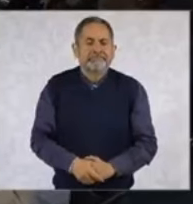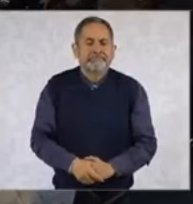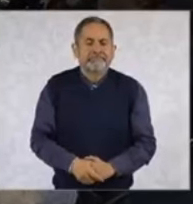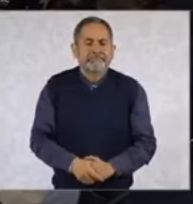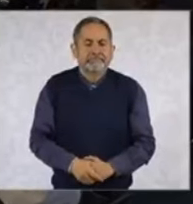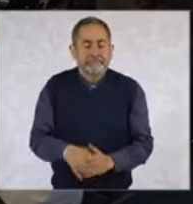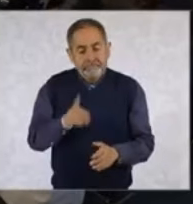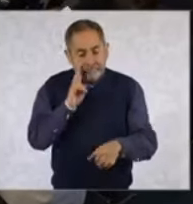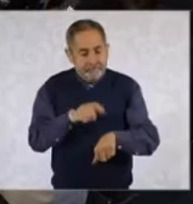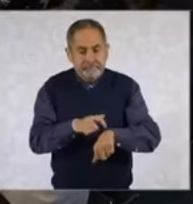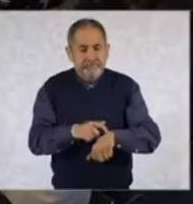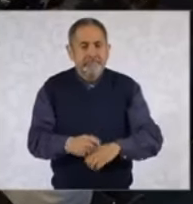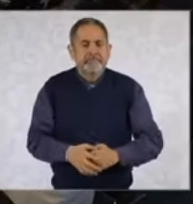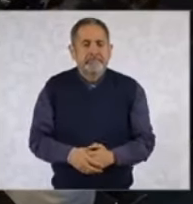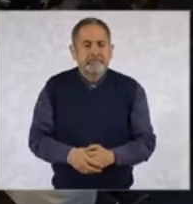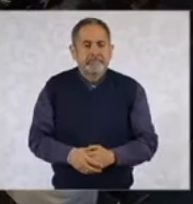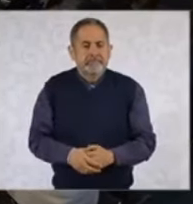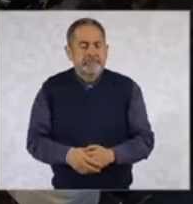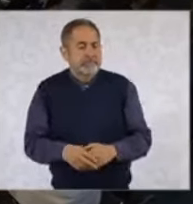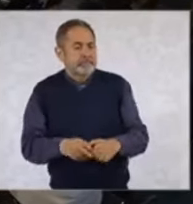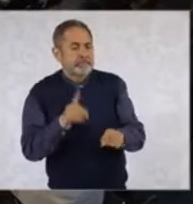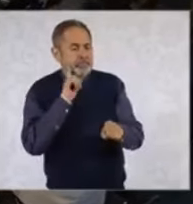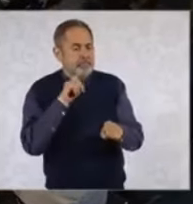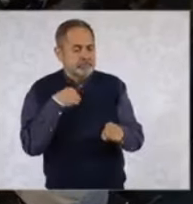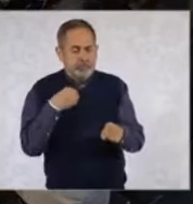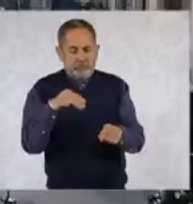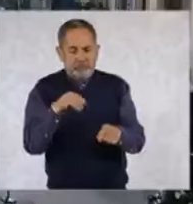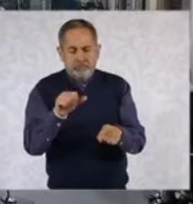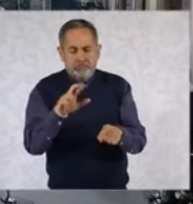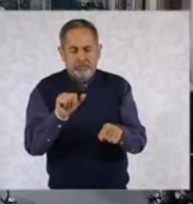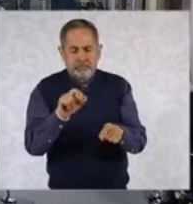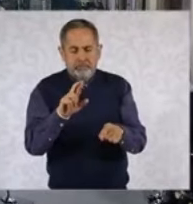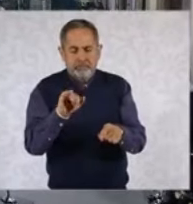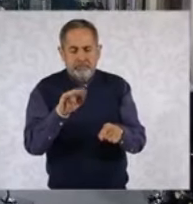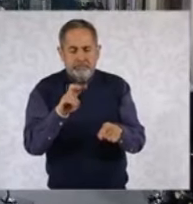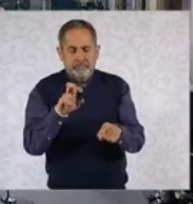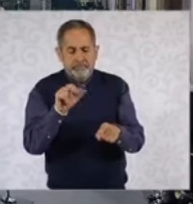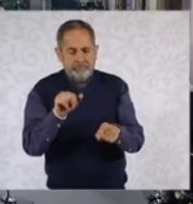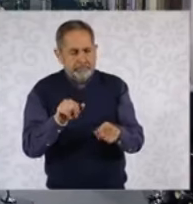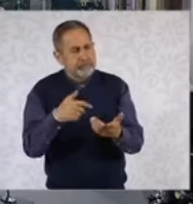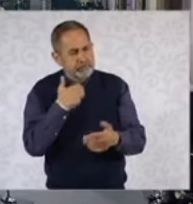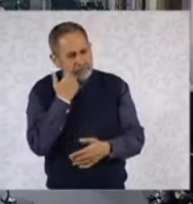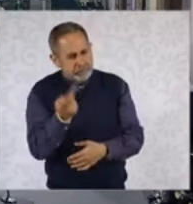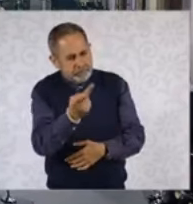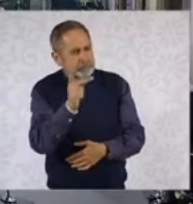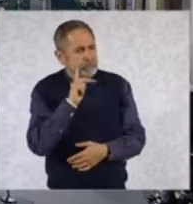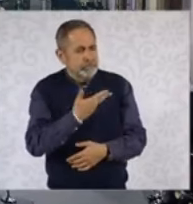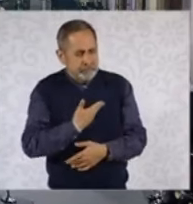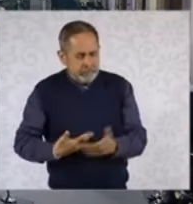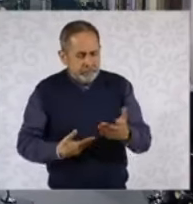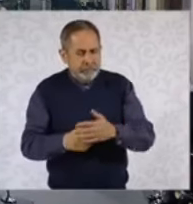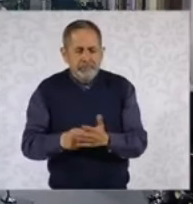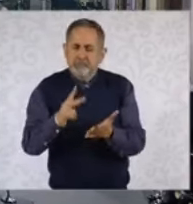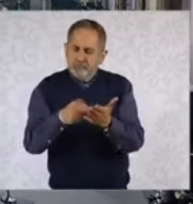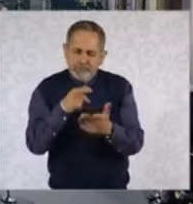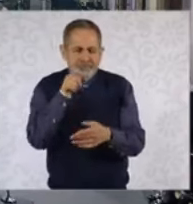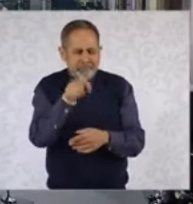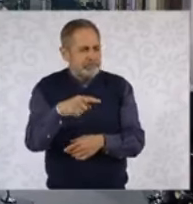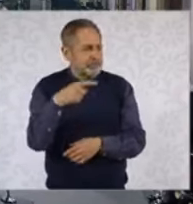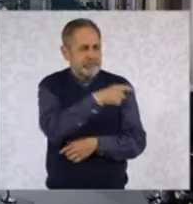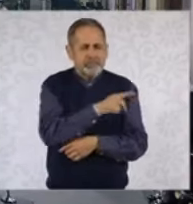Sí, nos da tiempo. Gracias, Mara Rivera, de Enfoque en Noticias. Presidente, yo quisiera preguntarle, insistir un poco en lo del Poder Judicial.